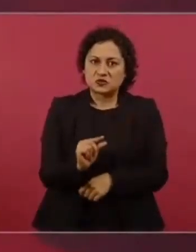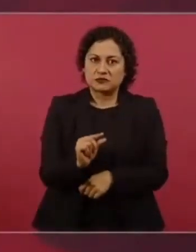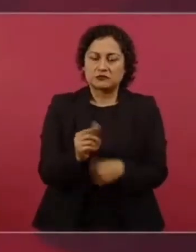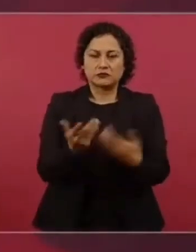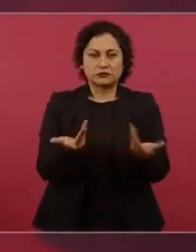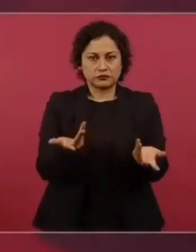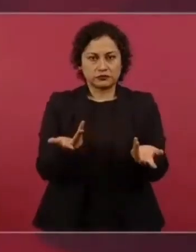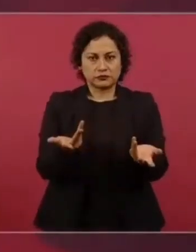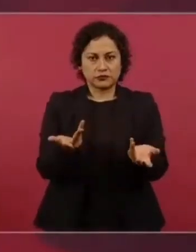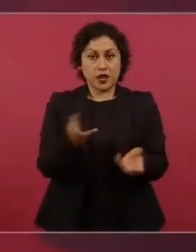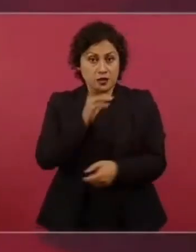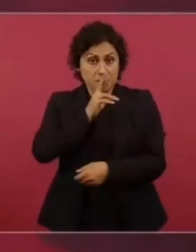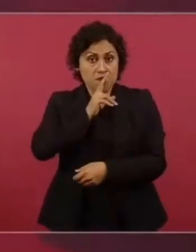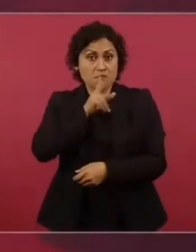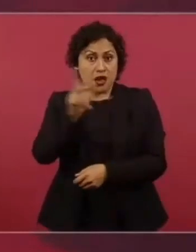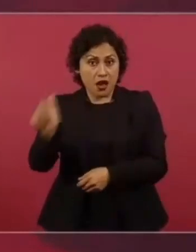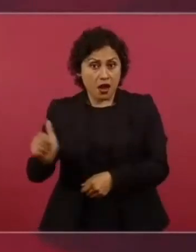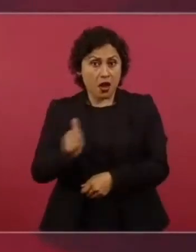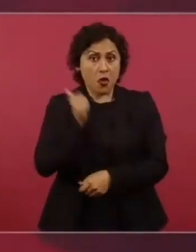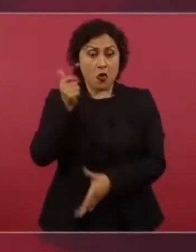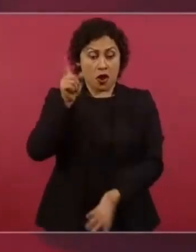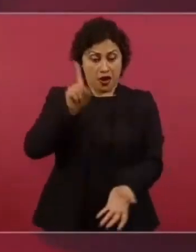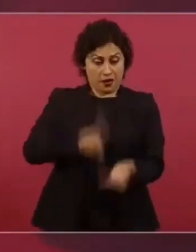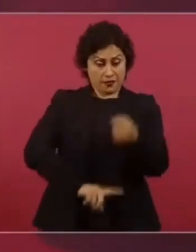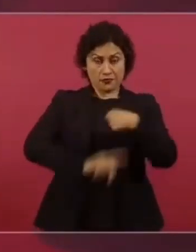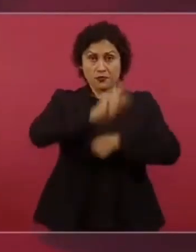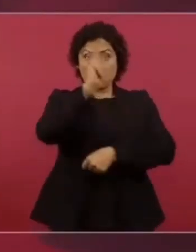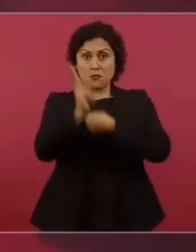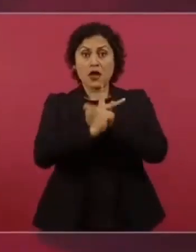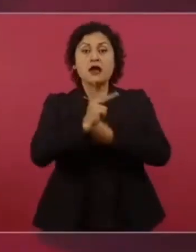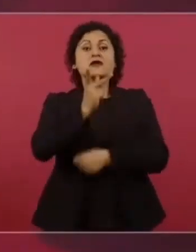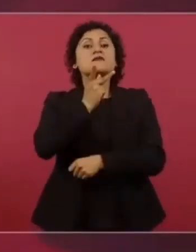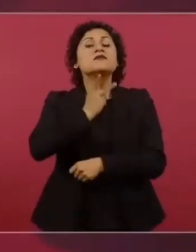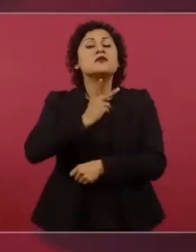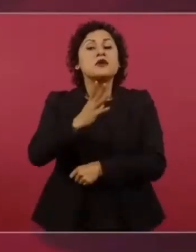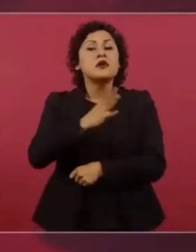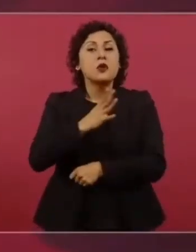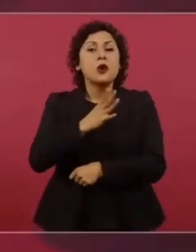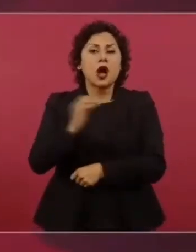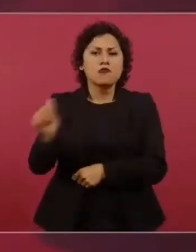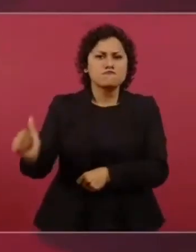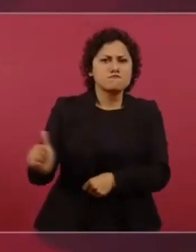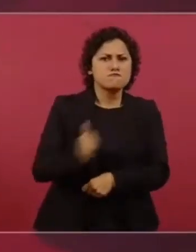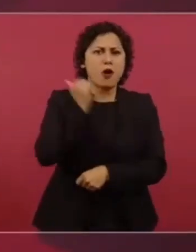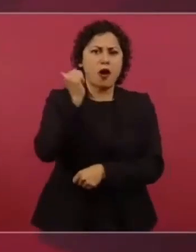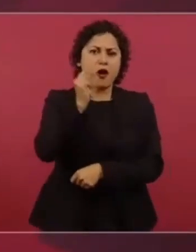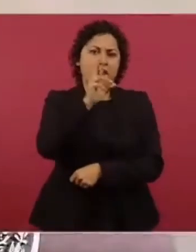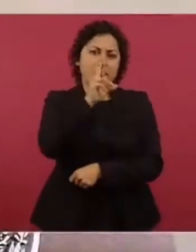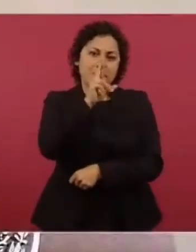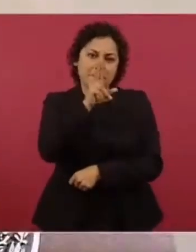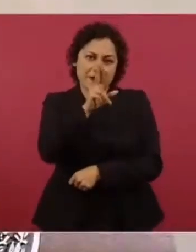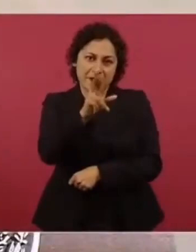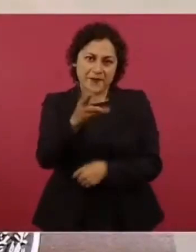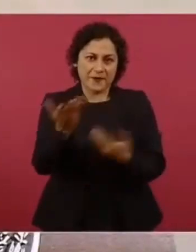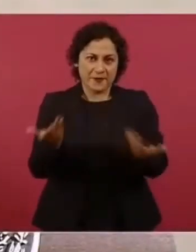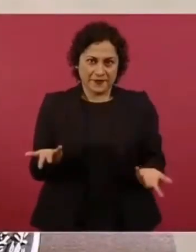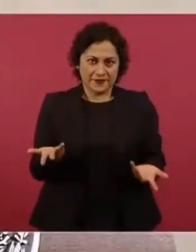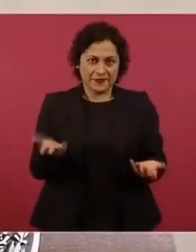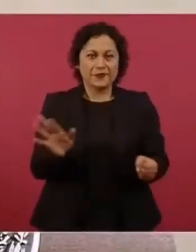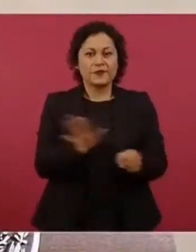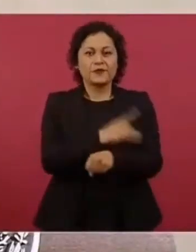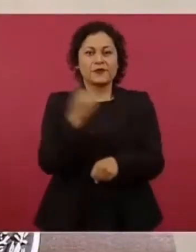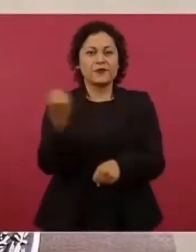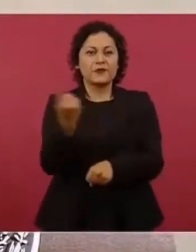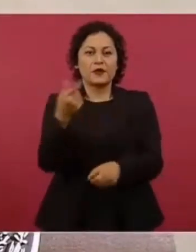y garantizamos que no haya aumento en los precios de los combustibles.